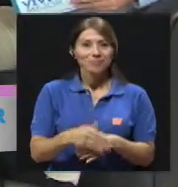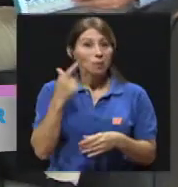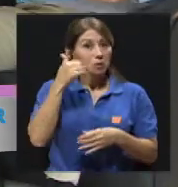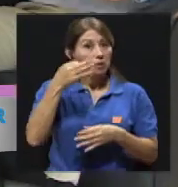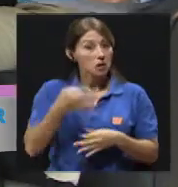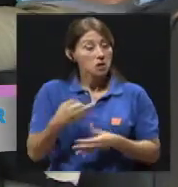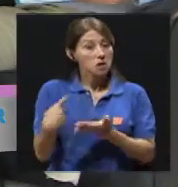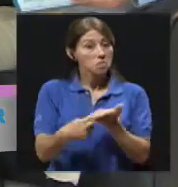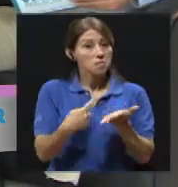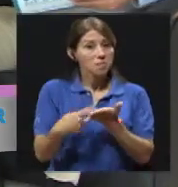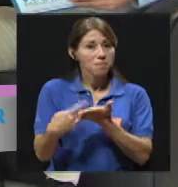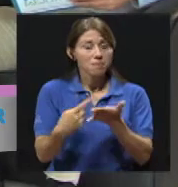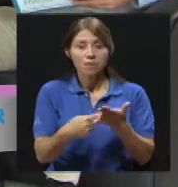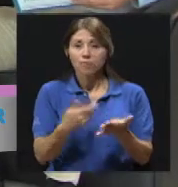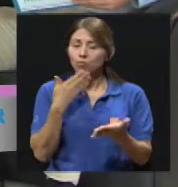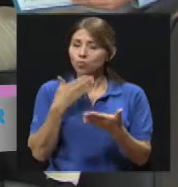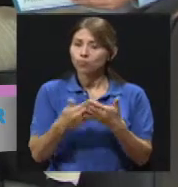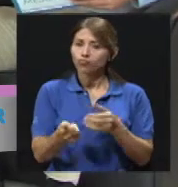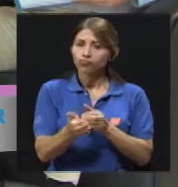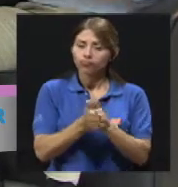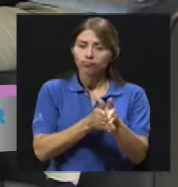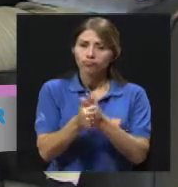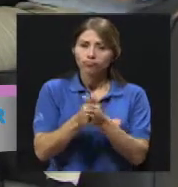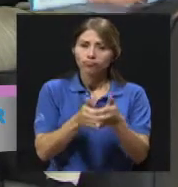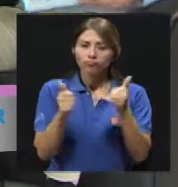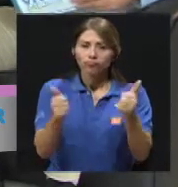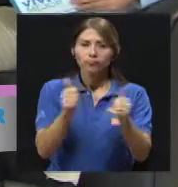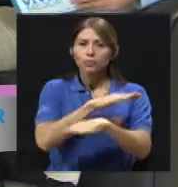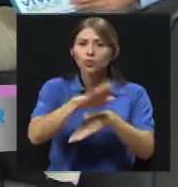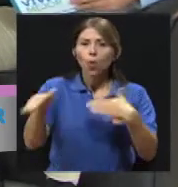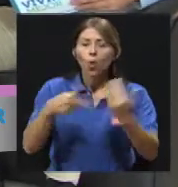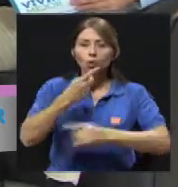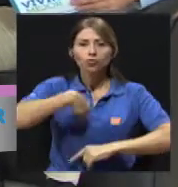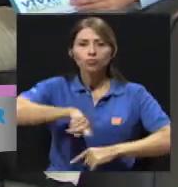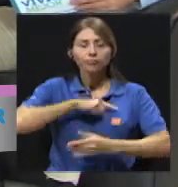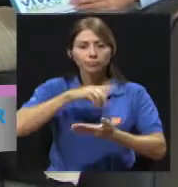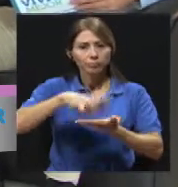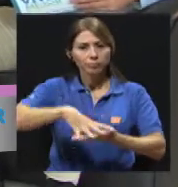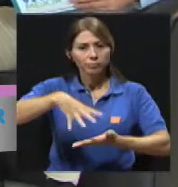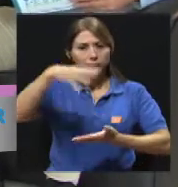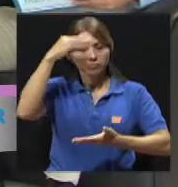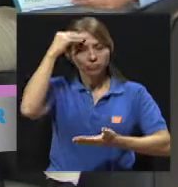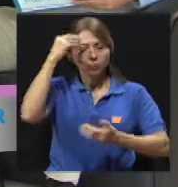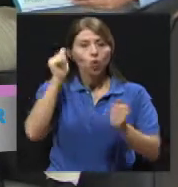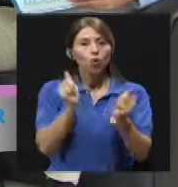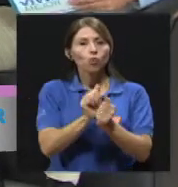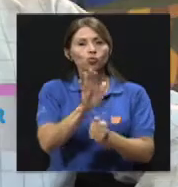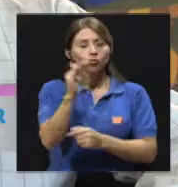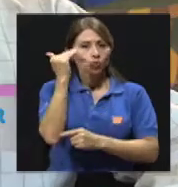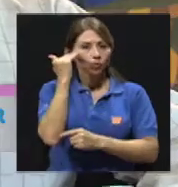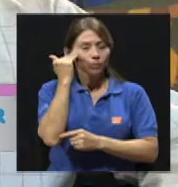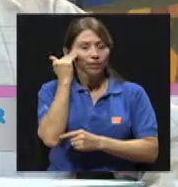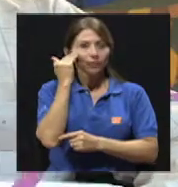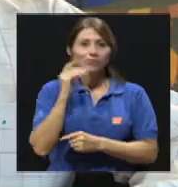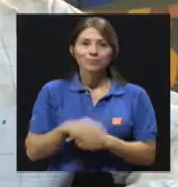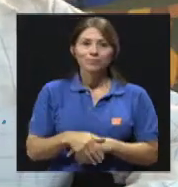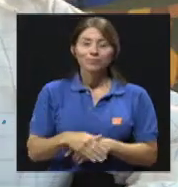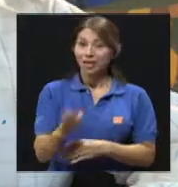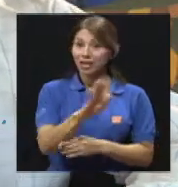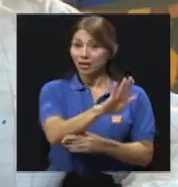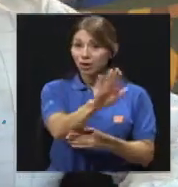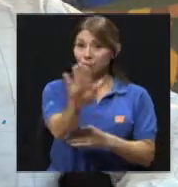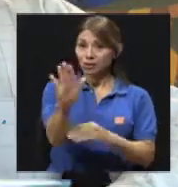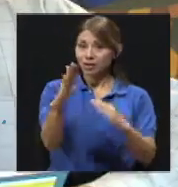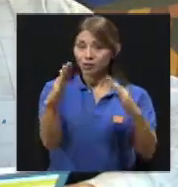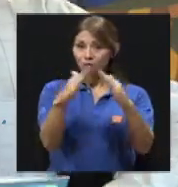creo que la charla ha sido muy rica y creo que todos hemos aprendido con sus conocimientos. A ustedes allá en sus